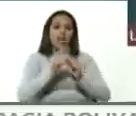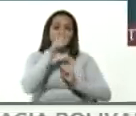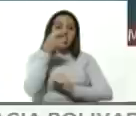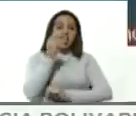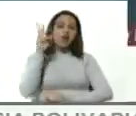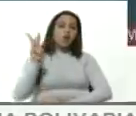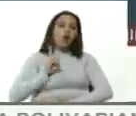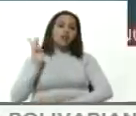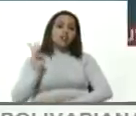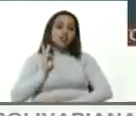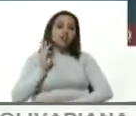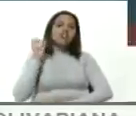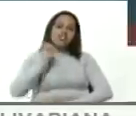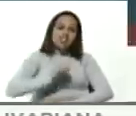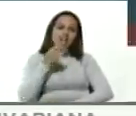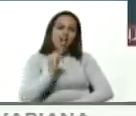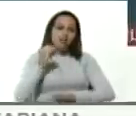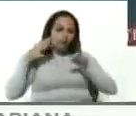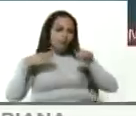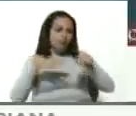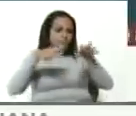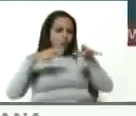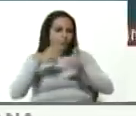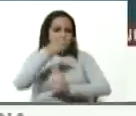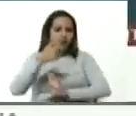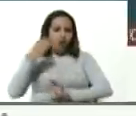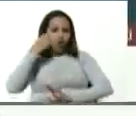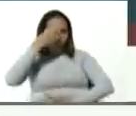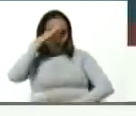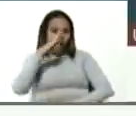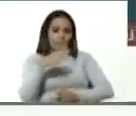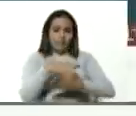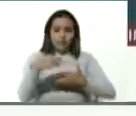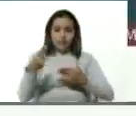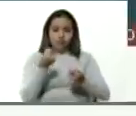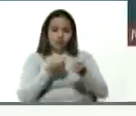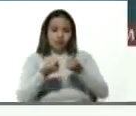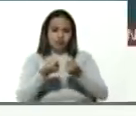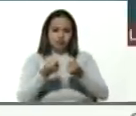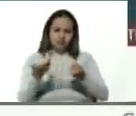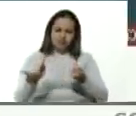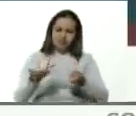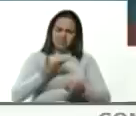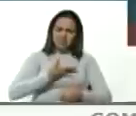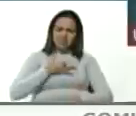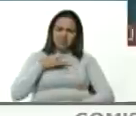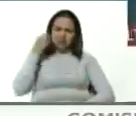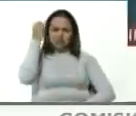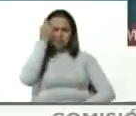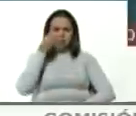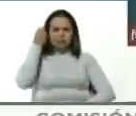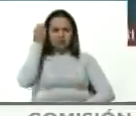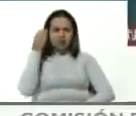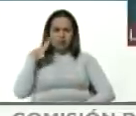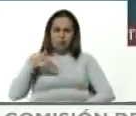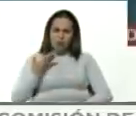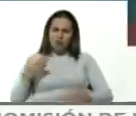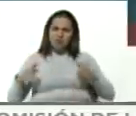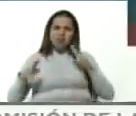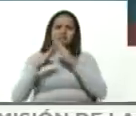Ahí sí hay influencia cubana. Y entonces, de verdad que es absurdo pensar que se pueda sancionar